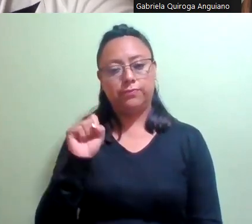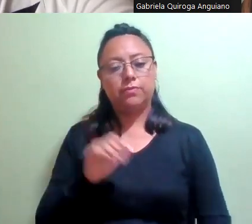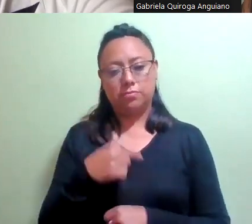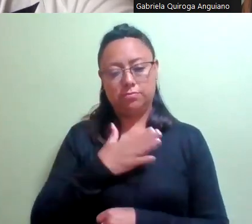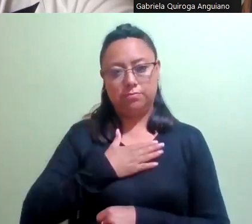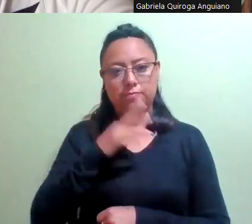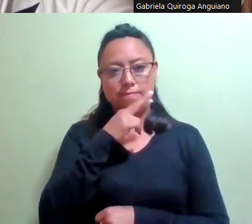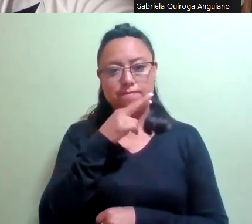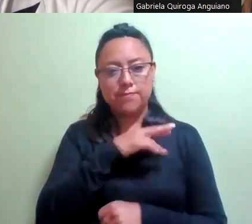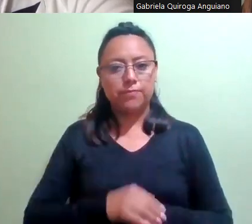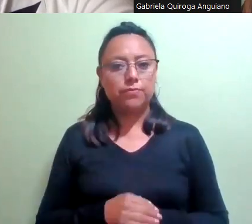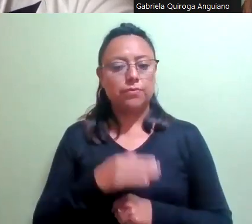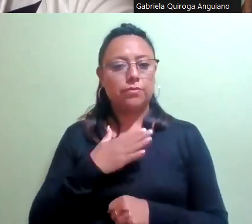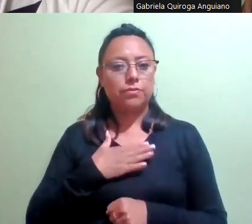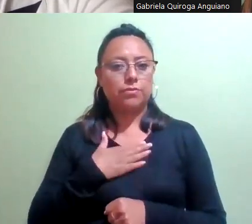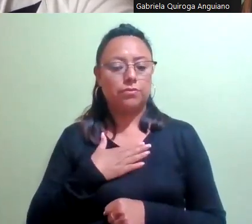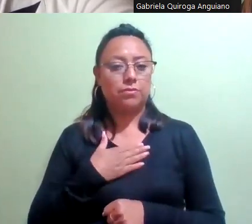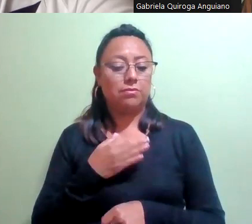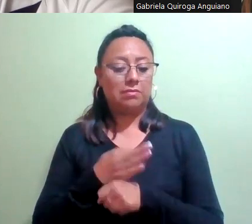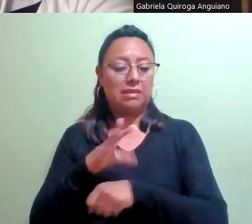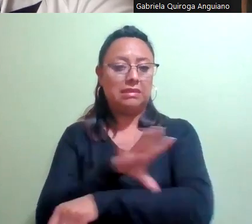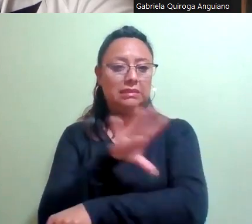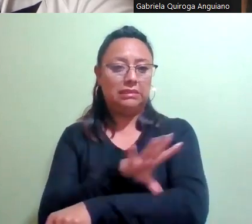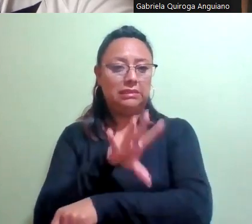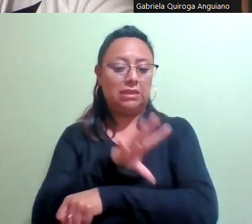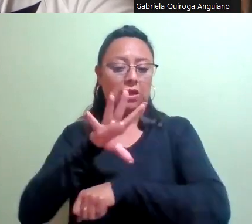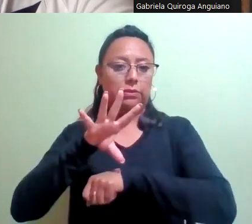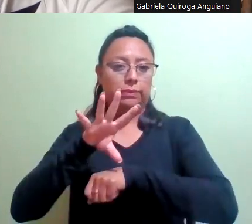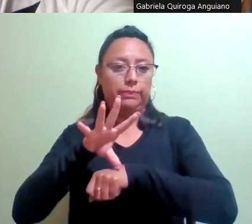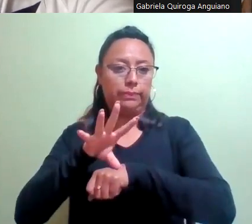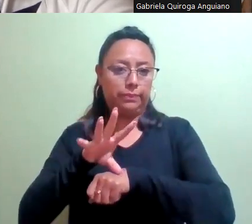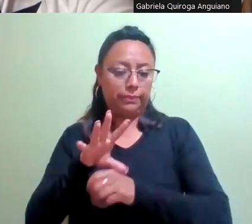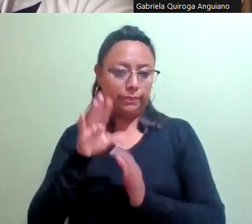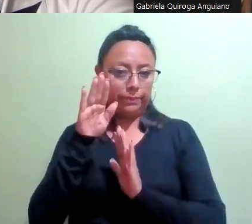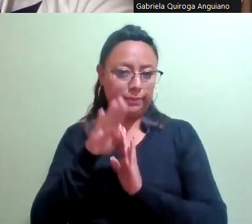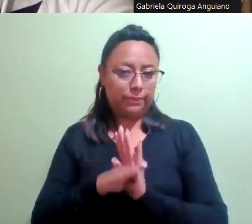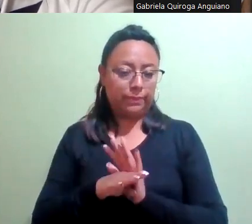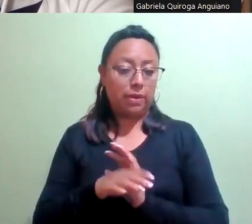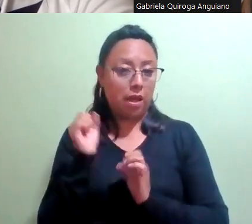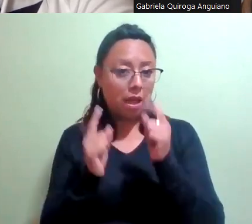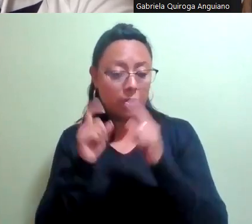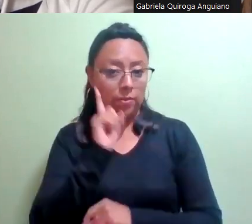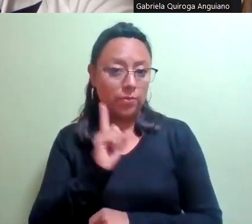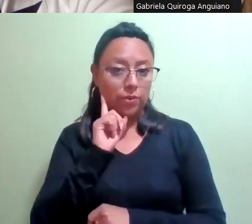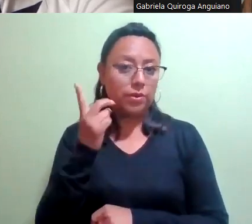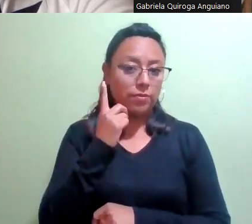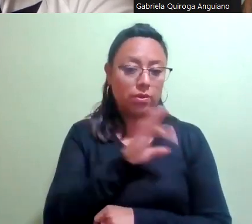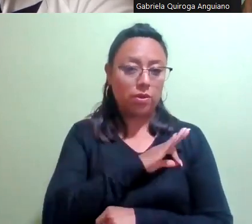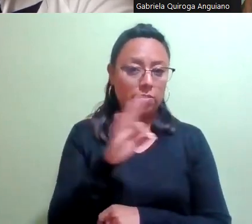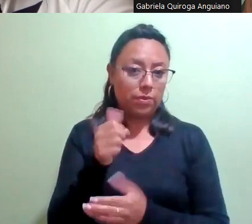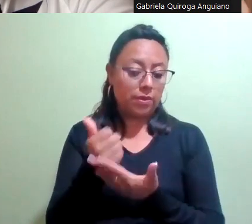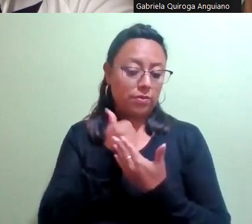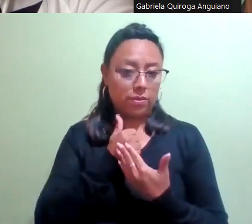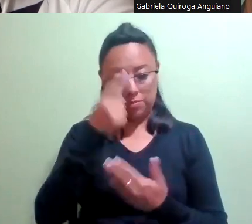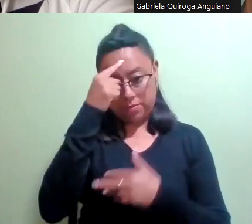Se me está terminando la batería. No sé si alguna diputada me pueda ayudar con la secretaría para la